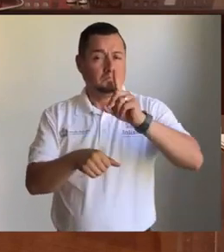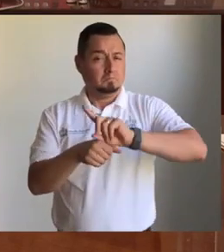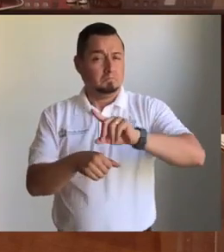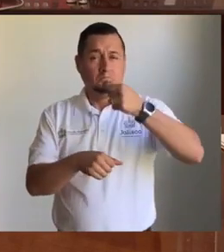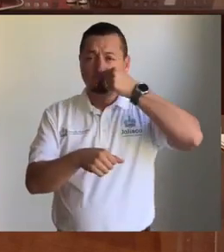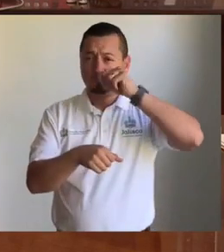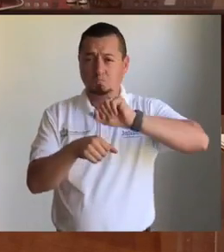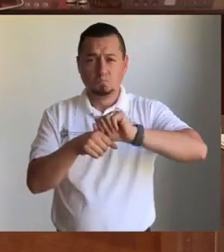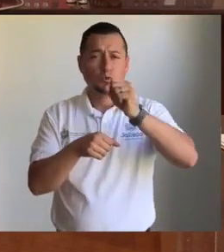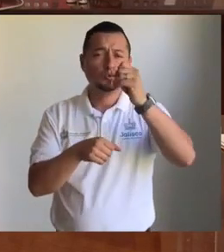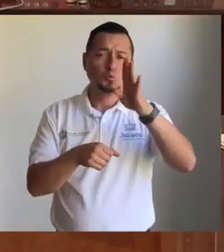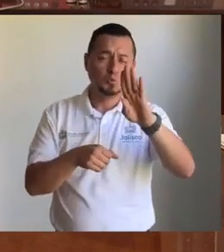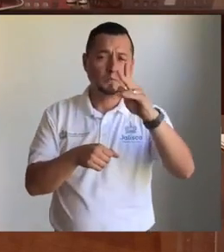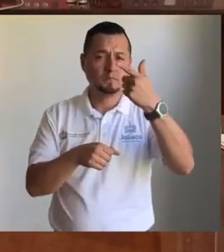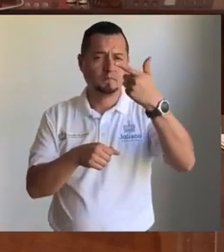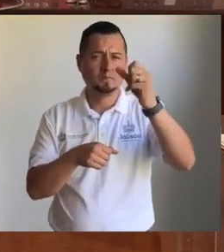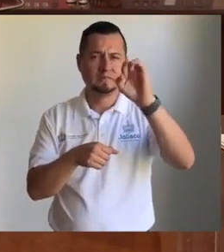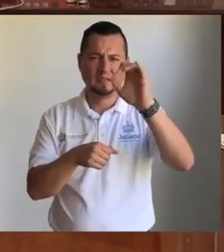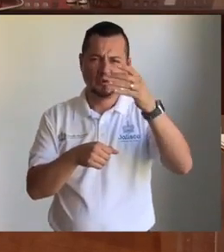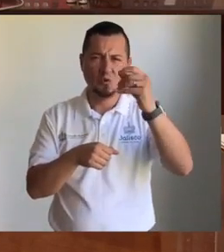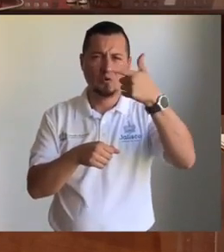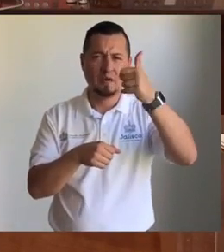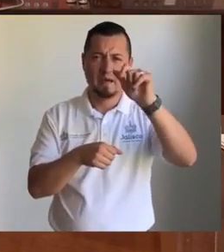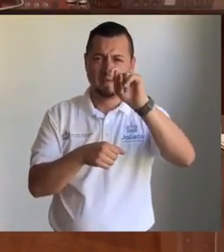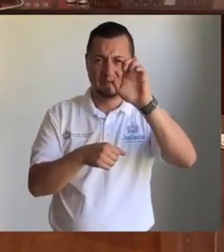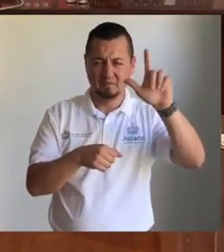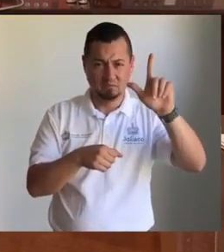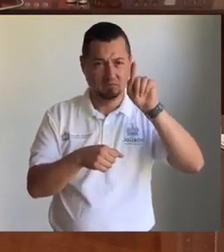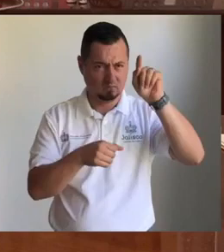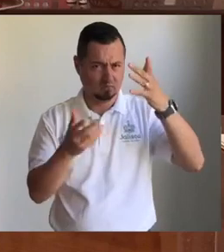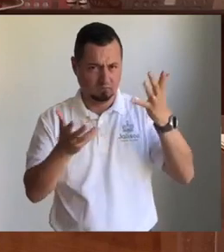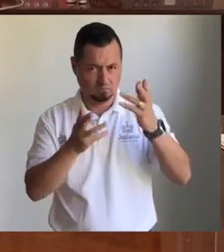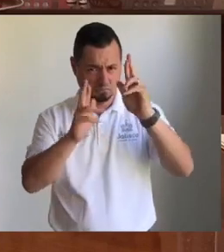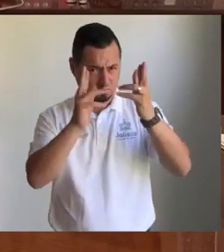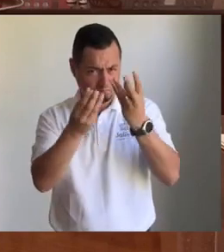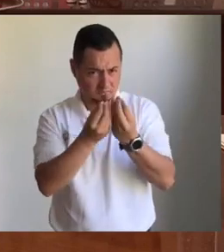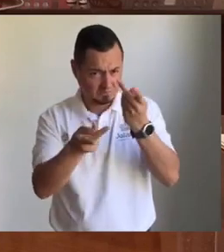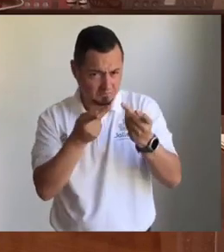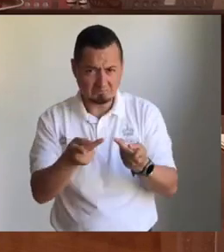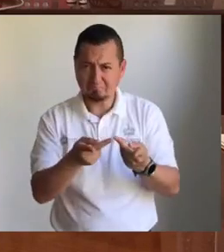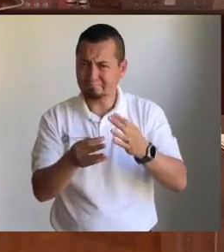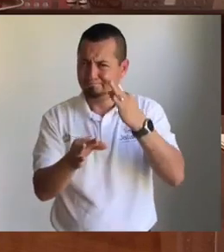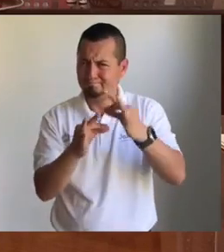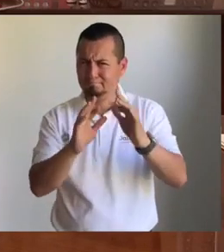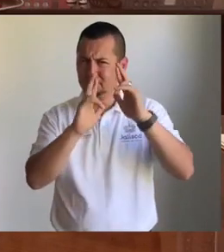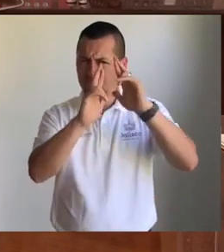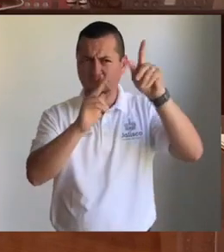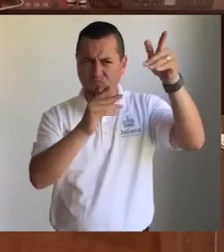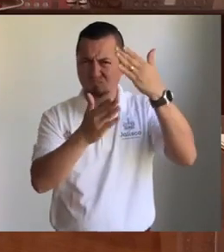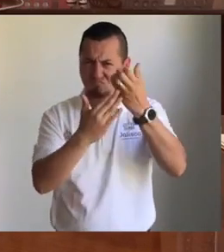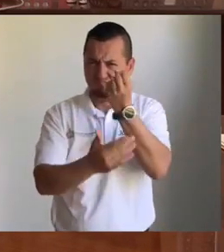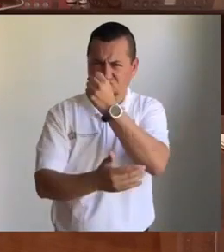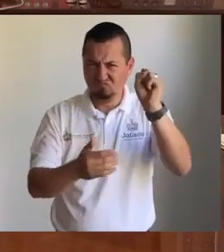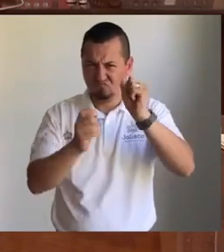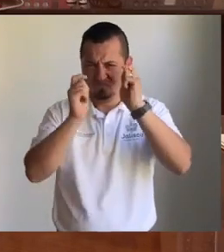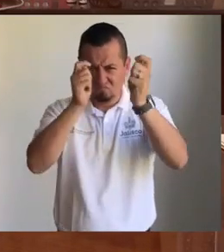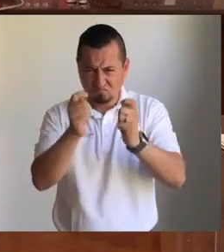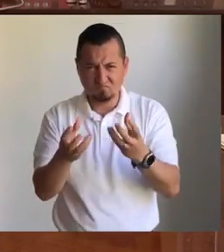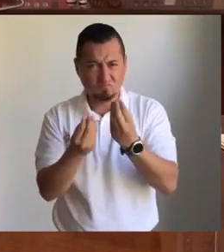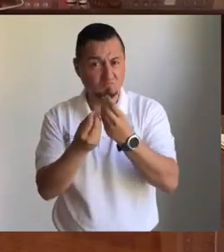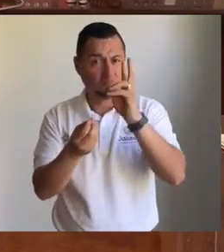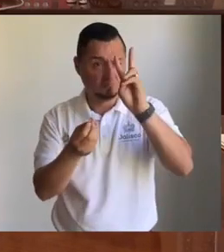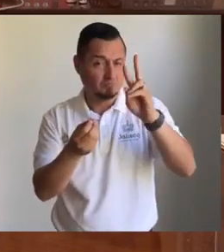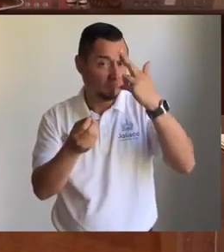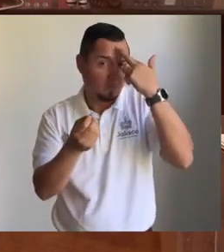El subsecretario López-Gatell es sin duda un especialista que tiene el respeto de los mexicanos. Es un hombre que sabe de estos